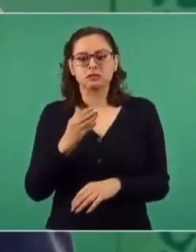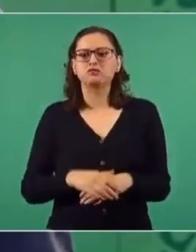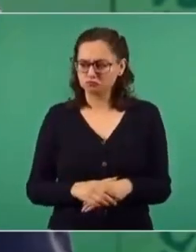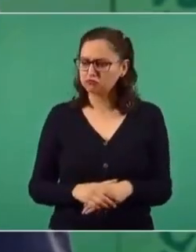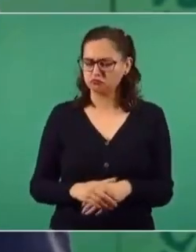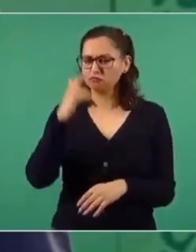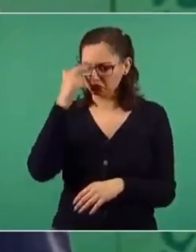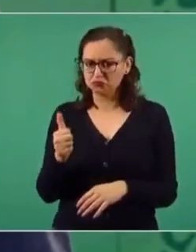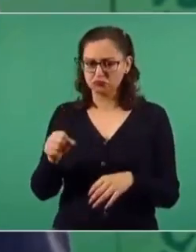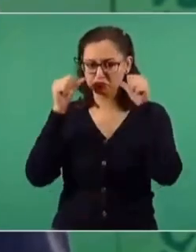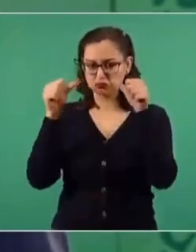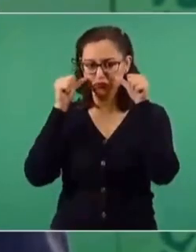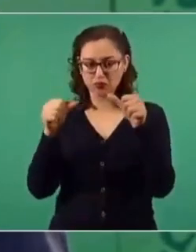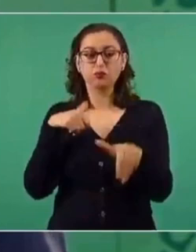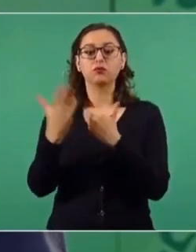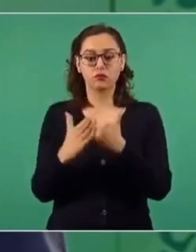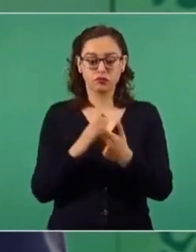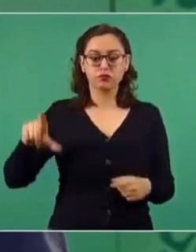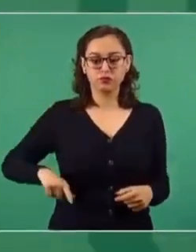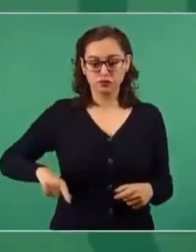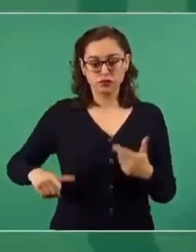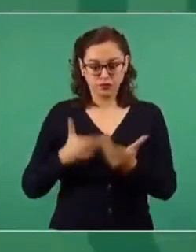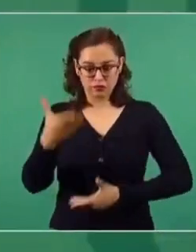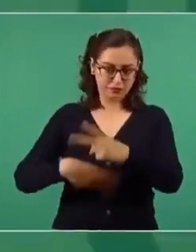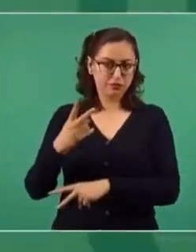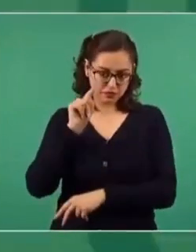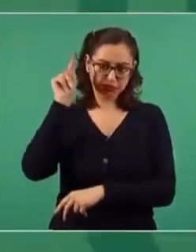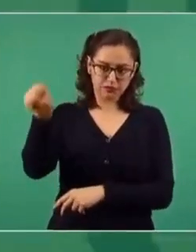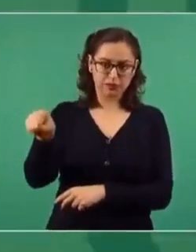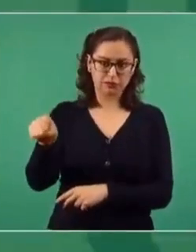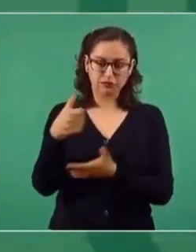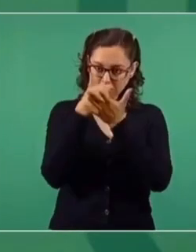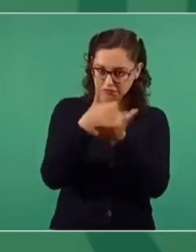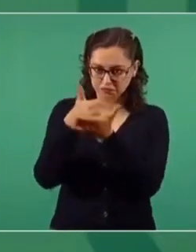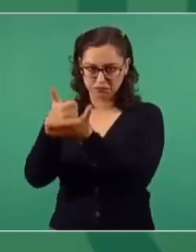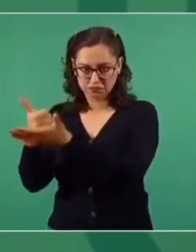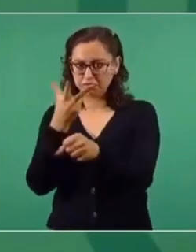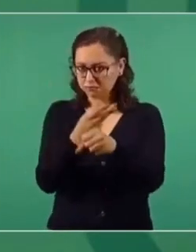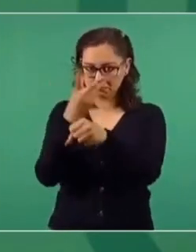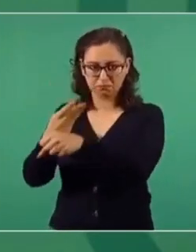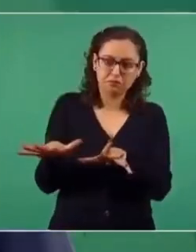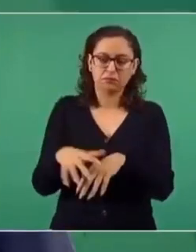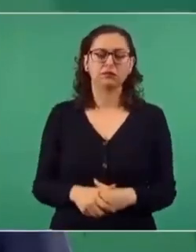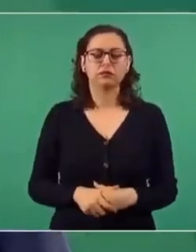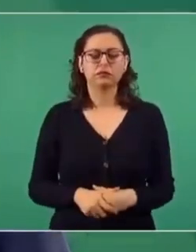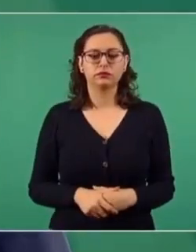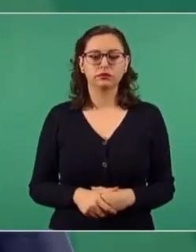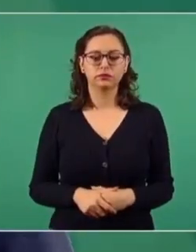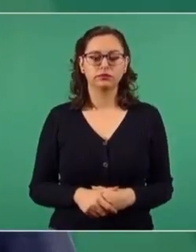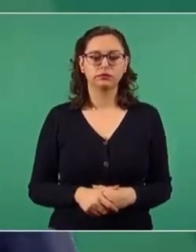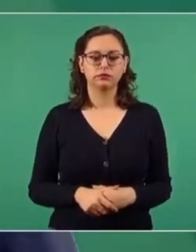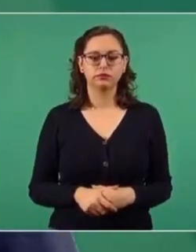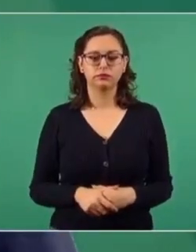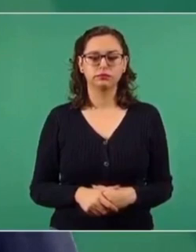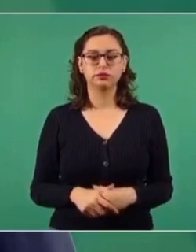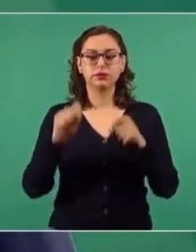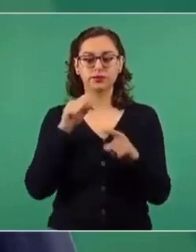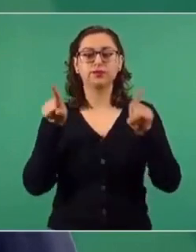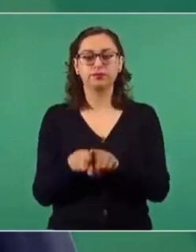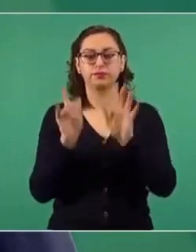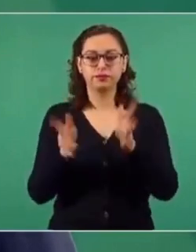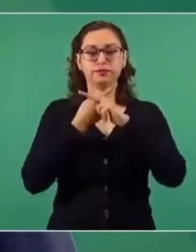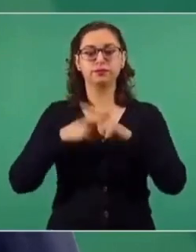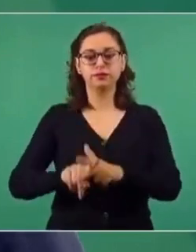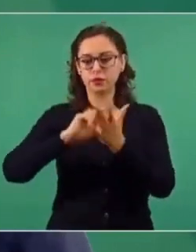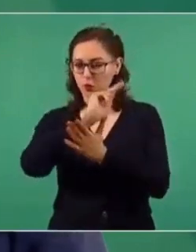respuesta y van a llegar servidores públicos del gobierno federal para ayudar en todas las comunidades. Se va a implementar un programa integral